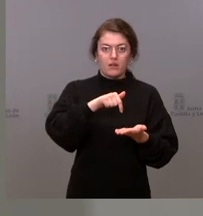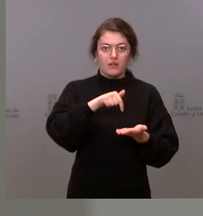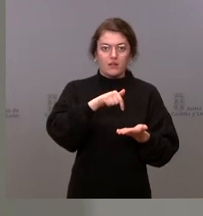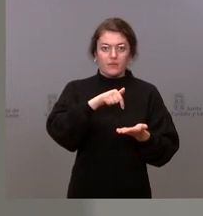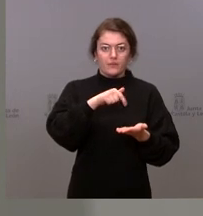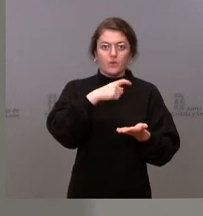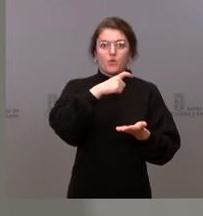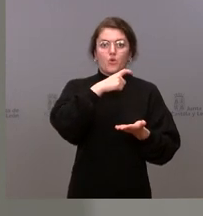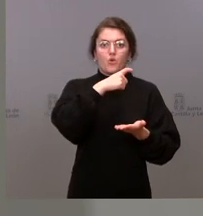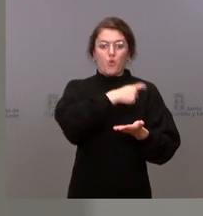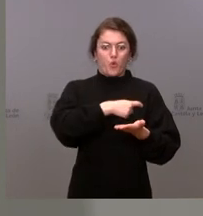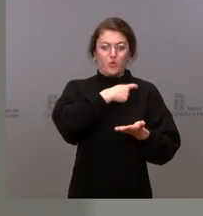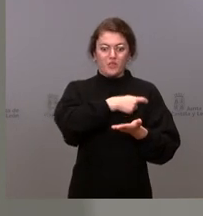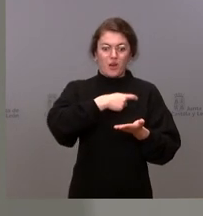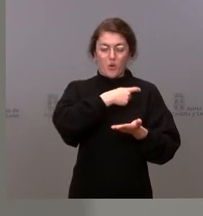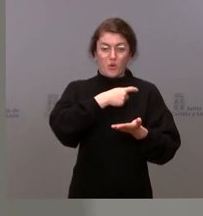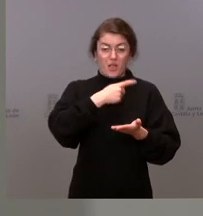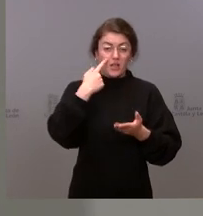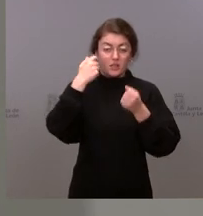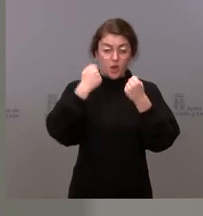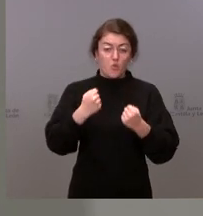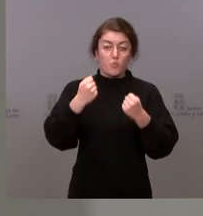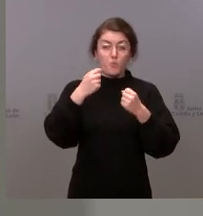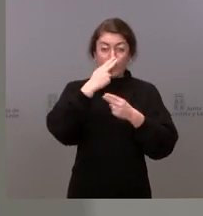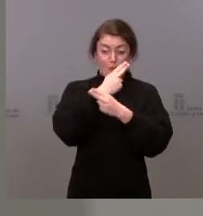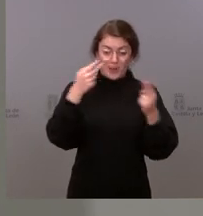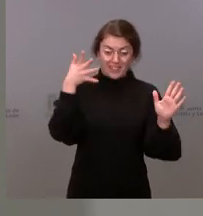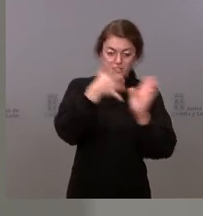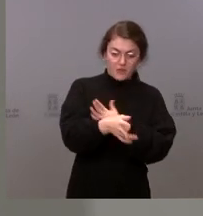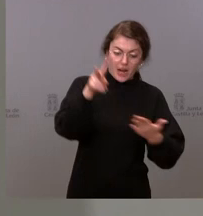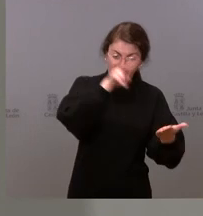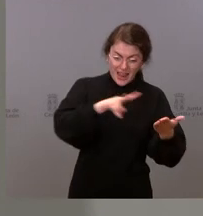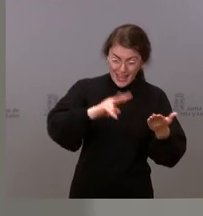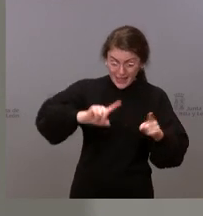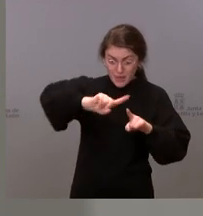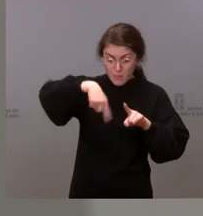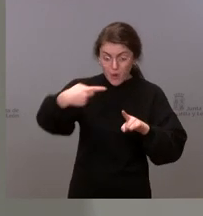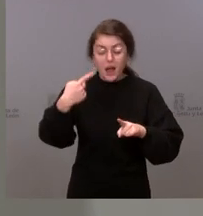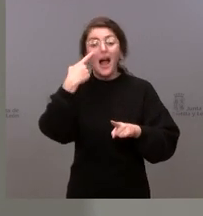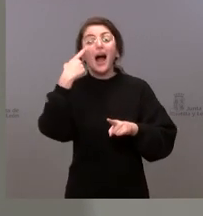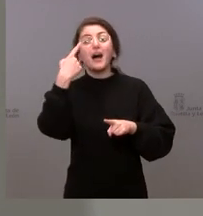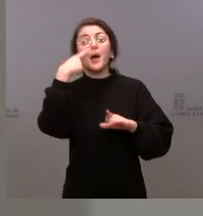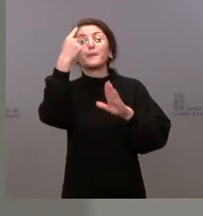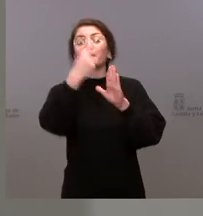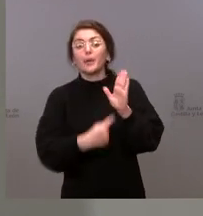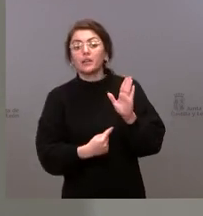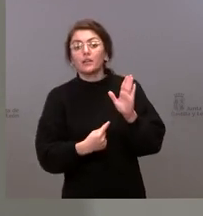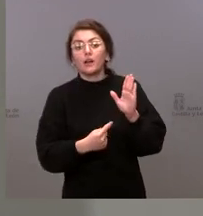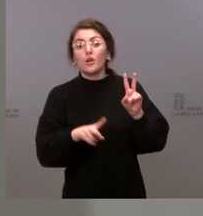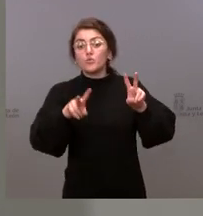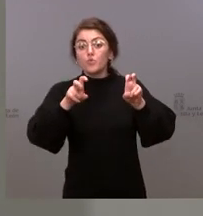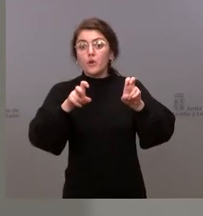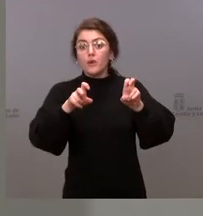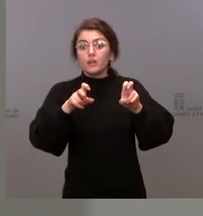una propuesta de medidas dentro del Consejo Interterritorial. Esperamos que se produzca una propuesta de medidas